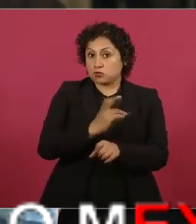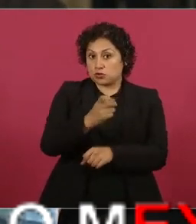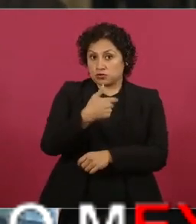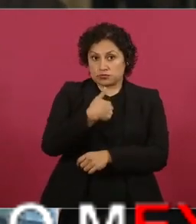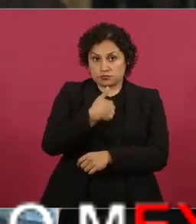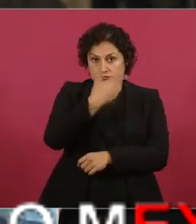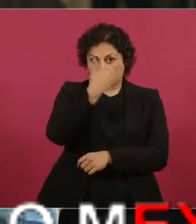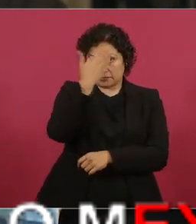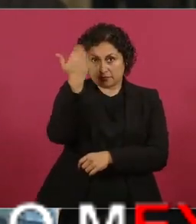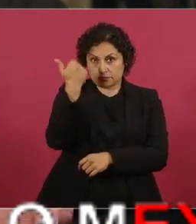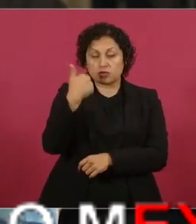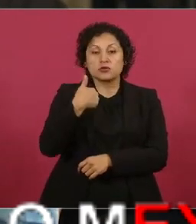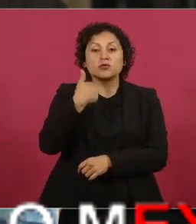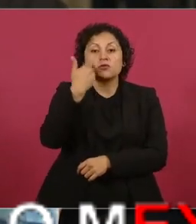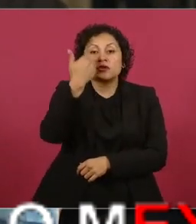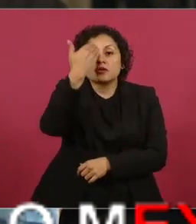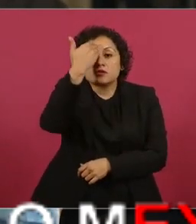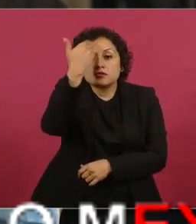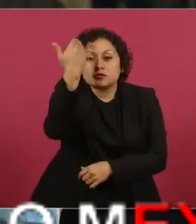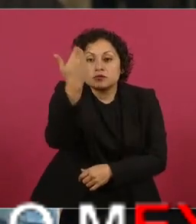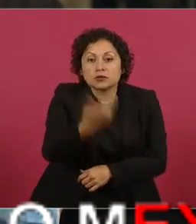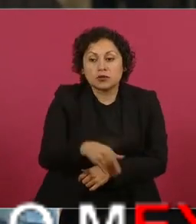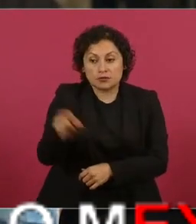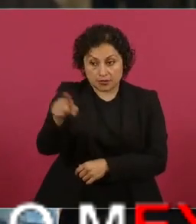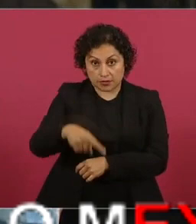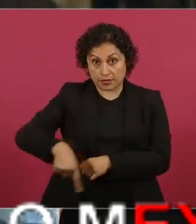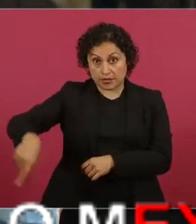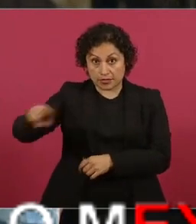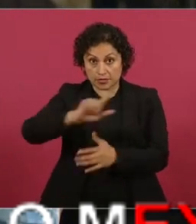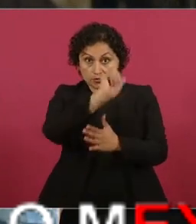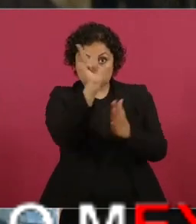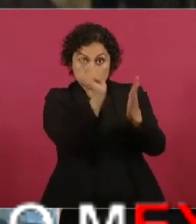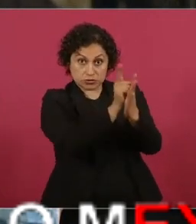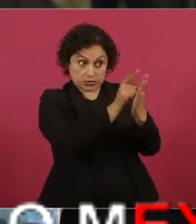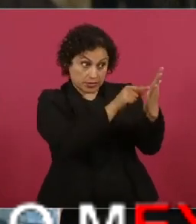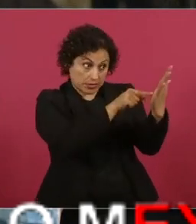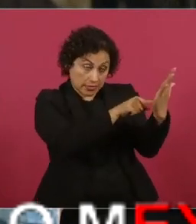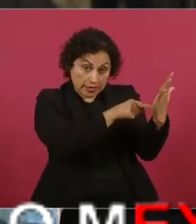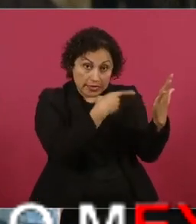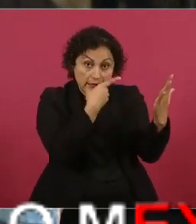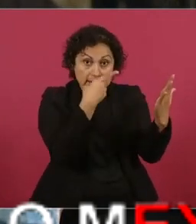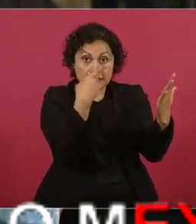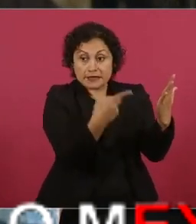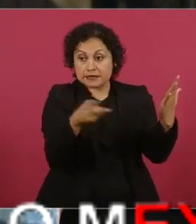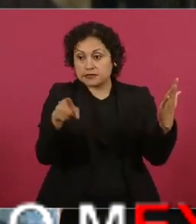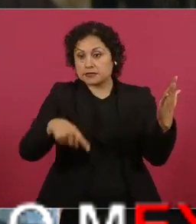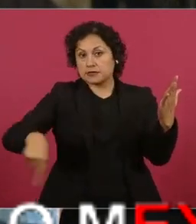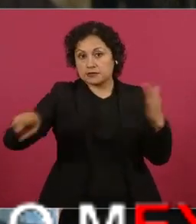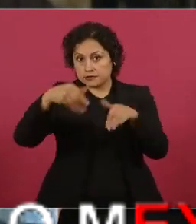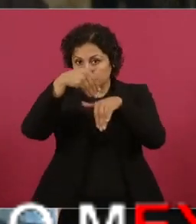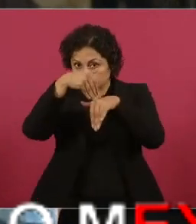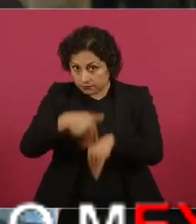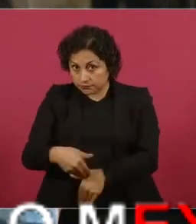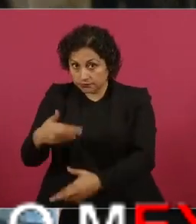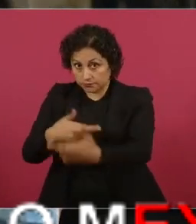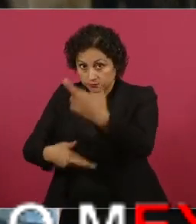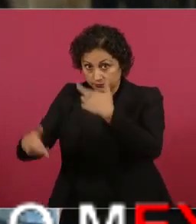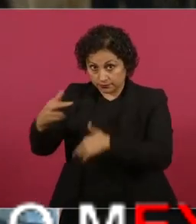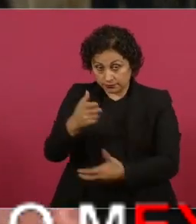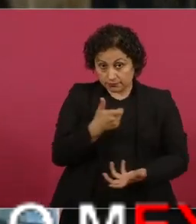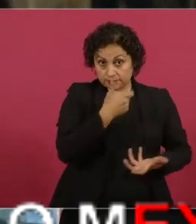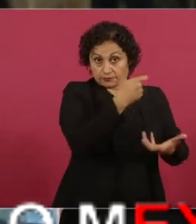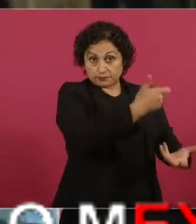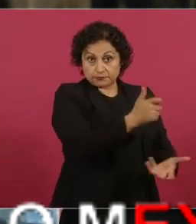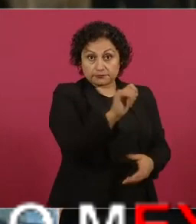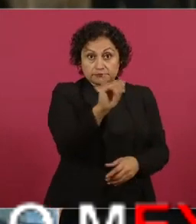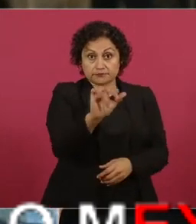saber si están regresando, cumpliendo con la ley, porque esa es una norma